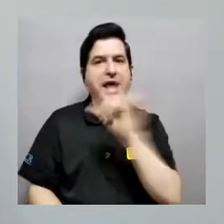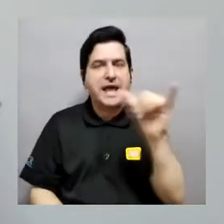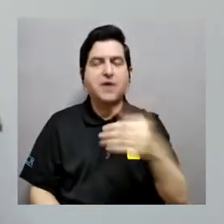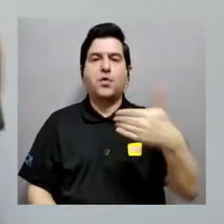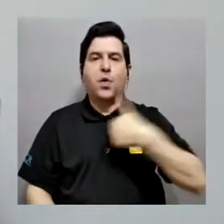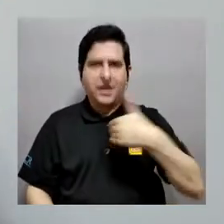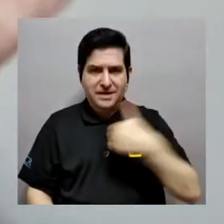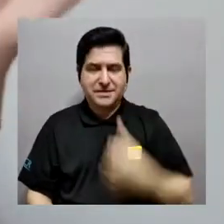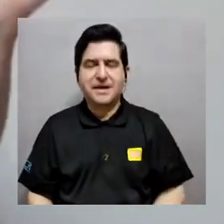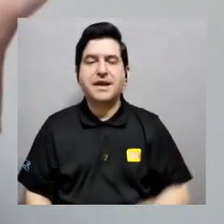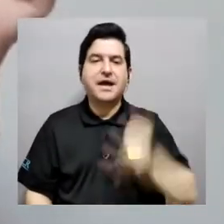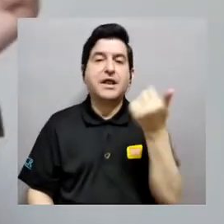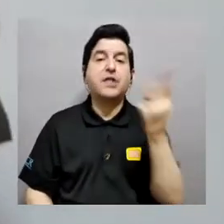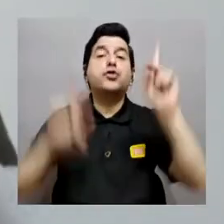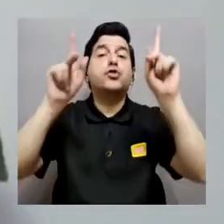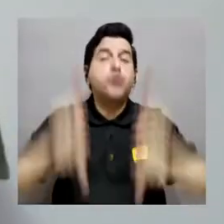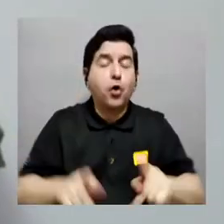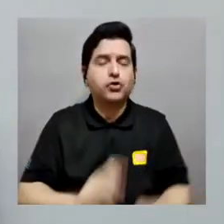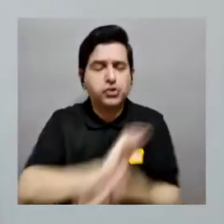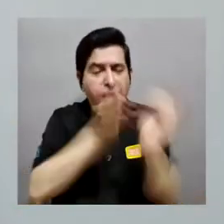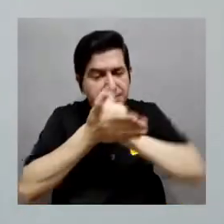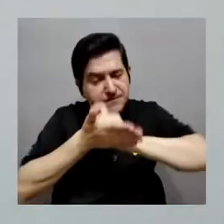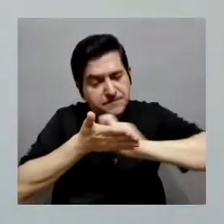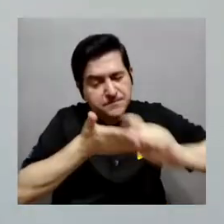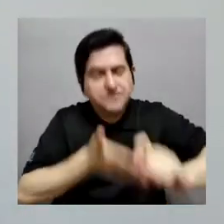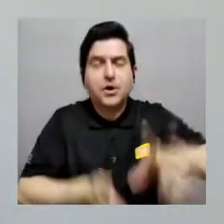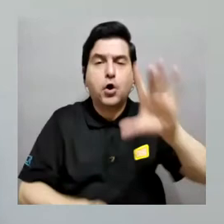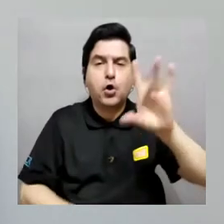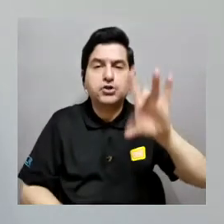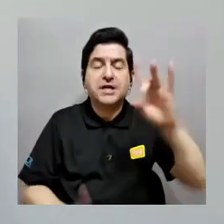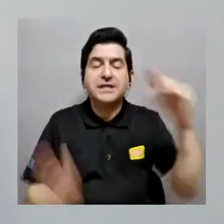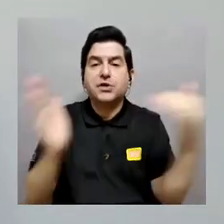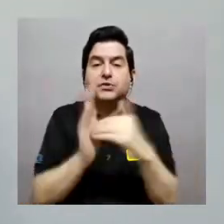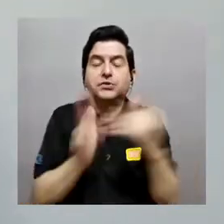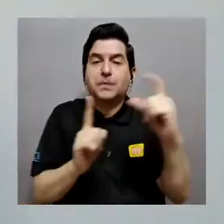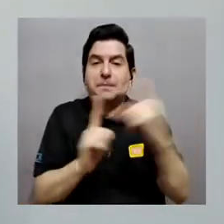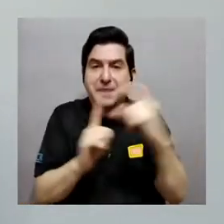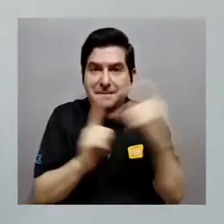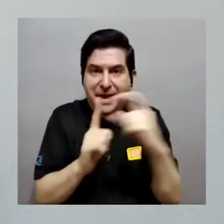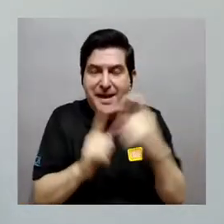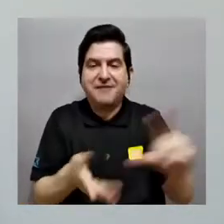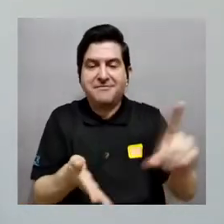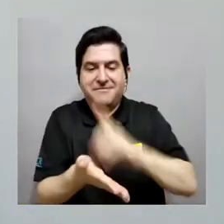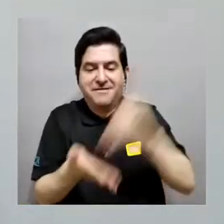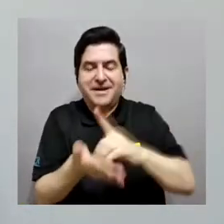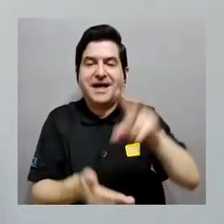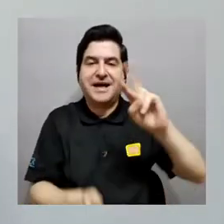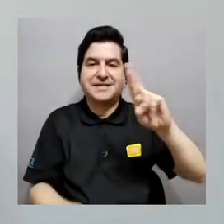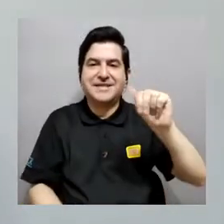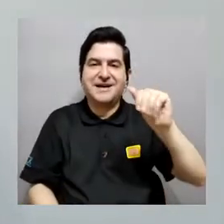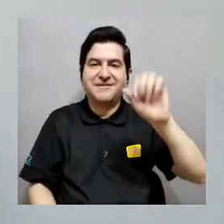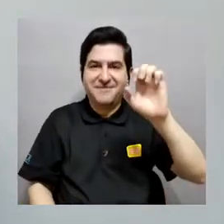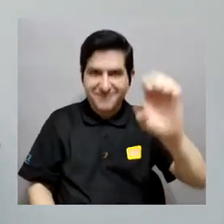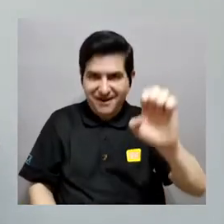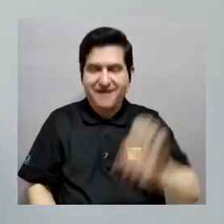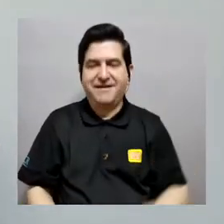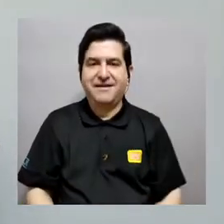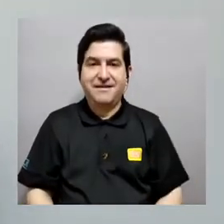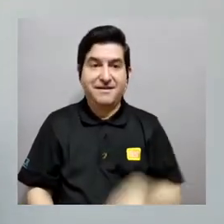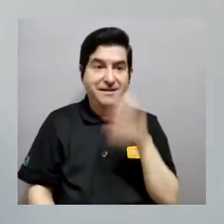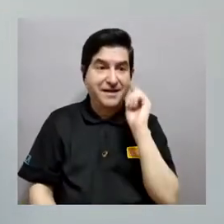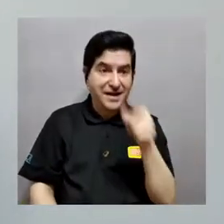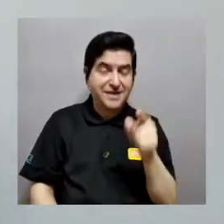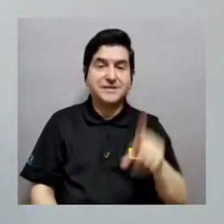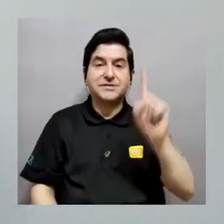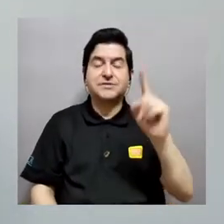equivalente a tener 12 personas transcribiendo las 88 mil palabras en el diccionario de la Real Academia Española